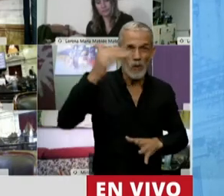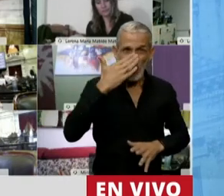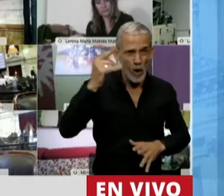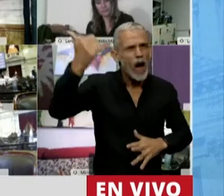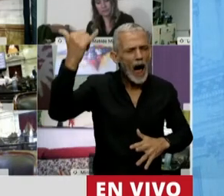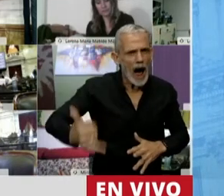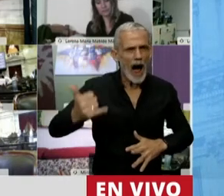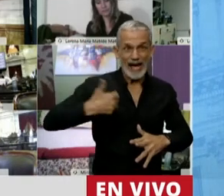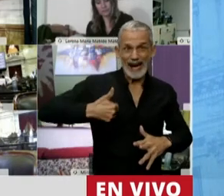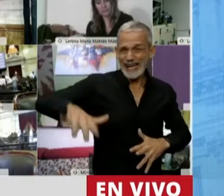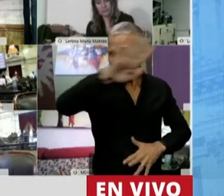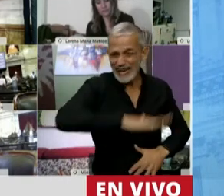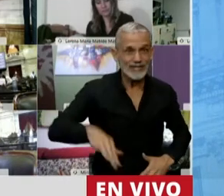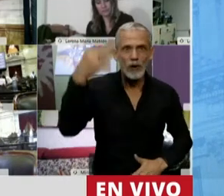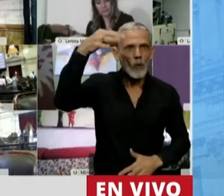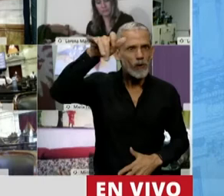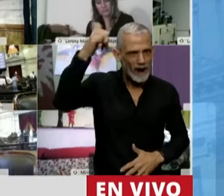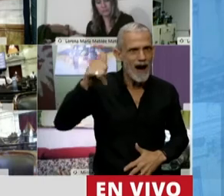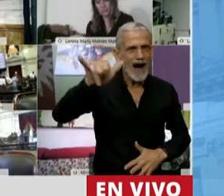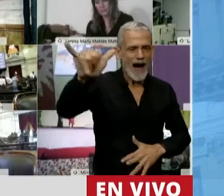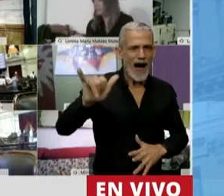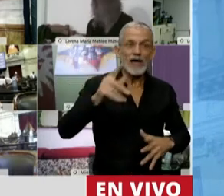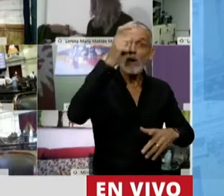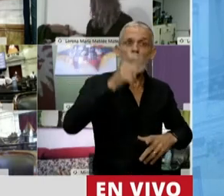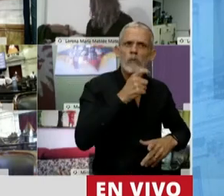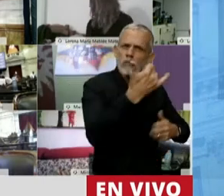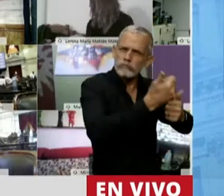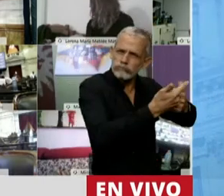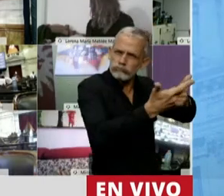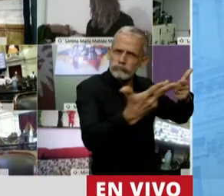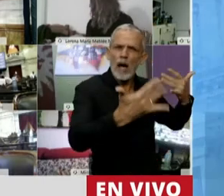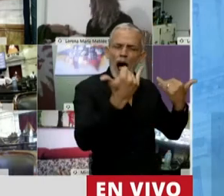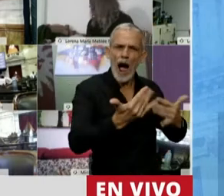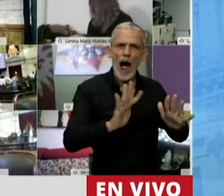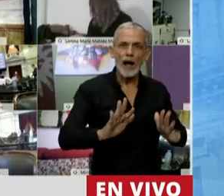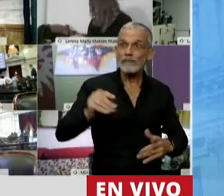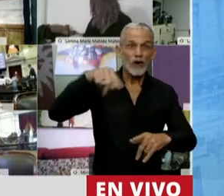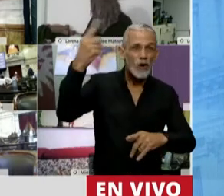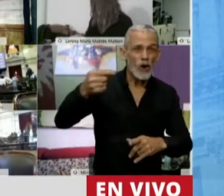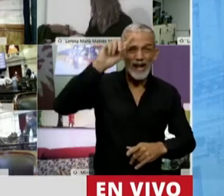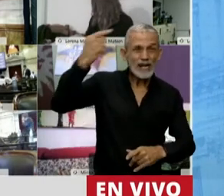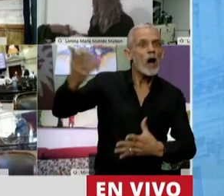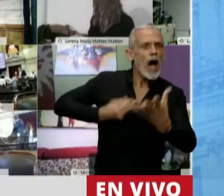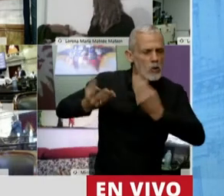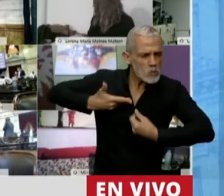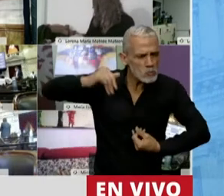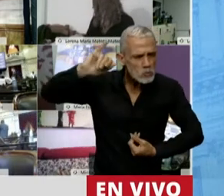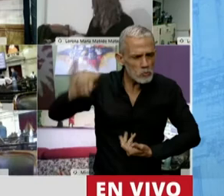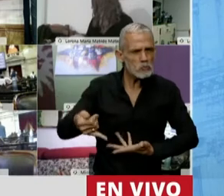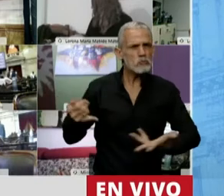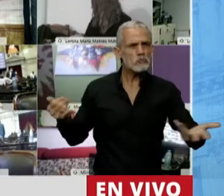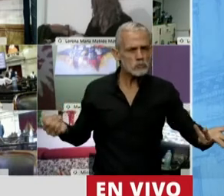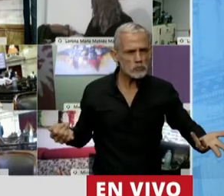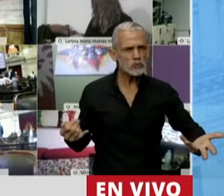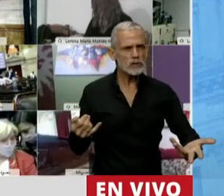características en Argentina. Ni nos han faltado bomberos, ni ayuda de parte de la Nación, que